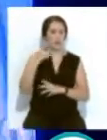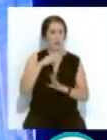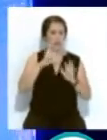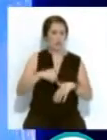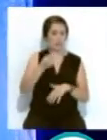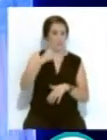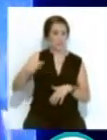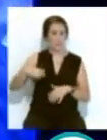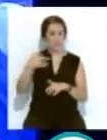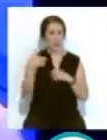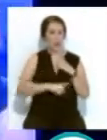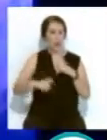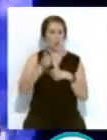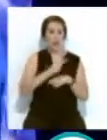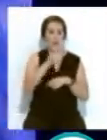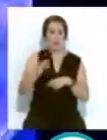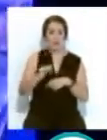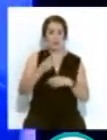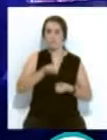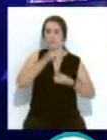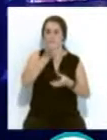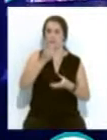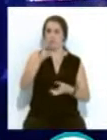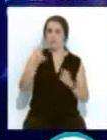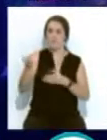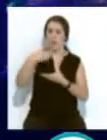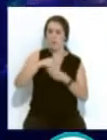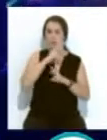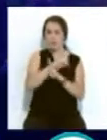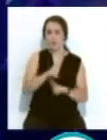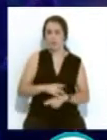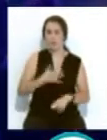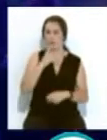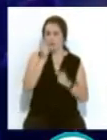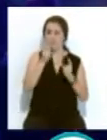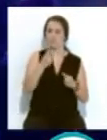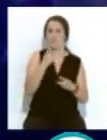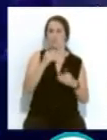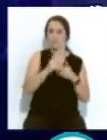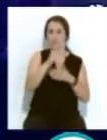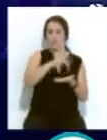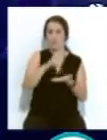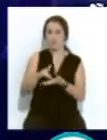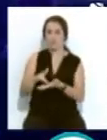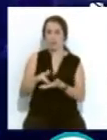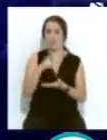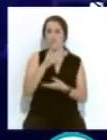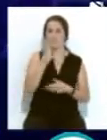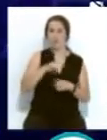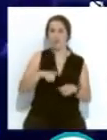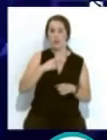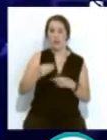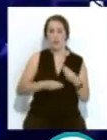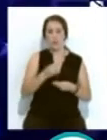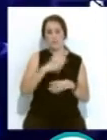Cádiz este mes de agosto. Además, se ha anunciado una nueva incorporación internacional... ...de la que se dará cuenta en las próximas fechas. Los ábanos serán